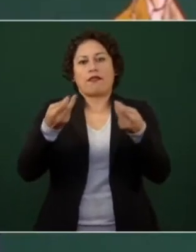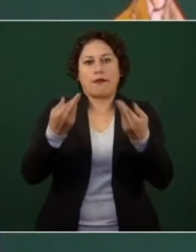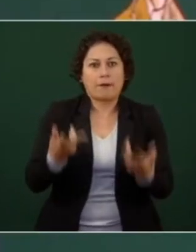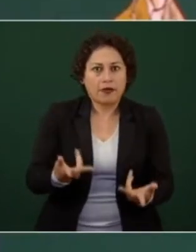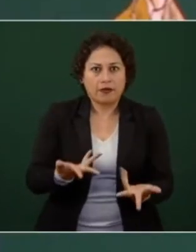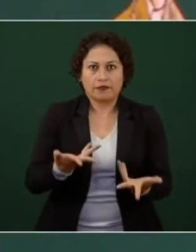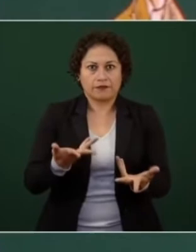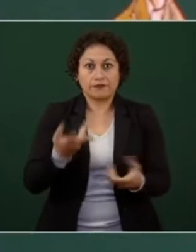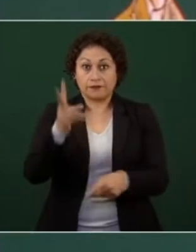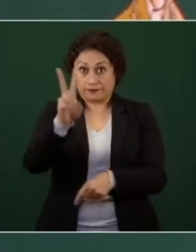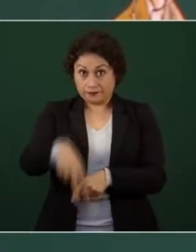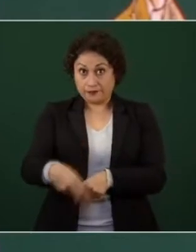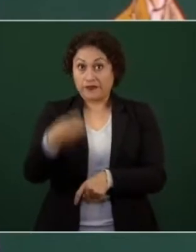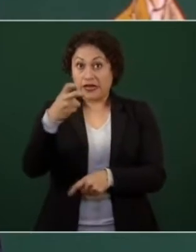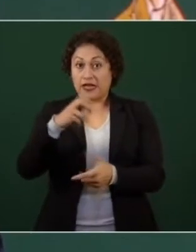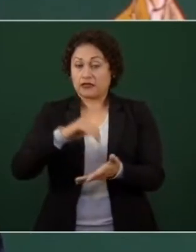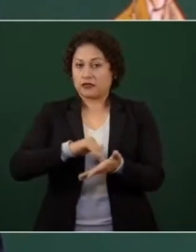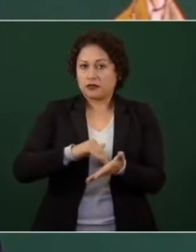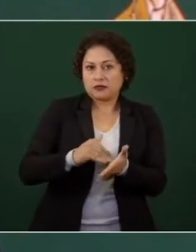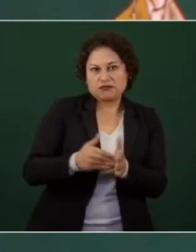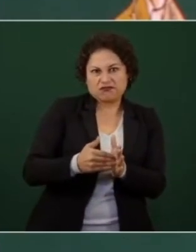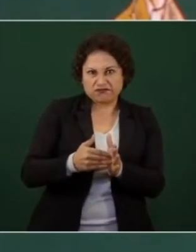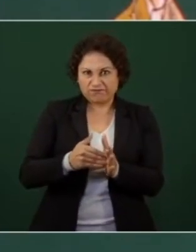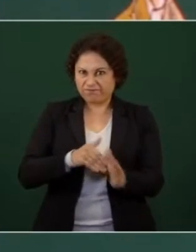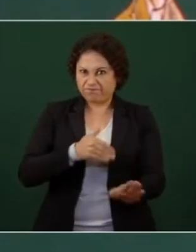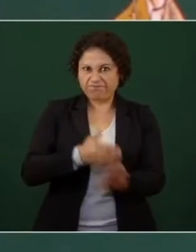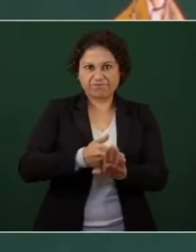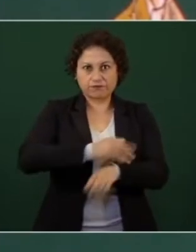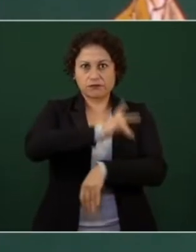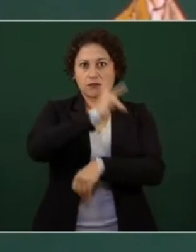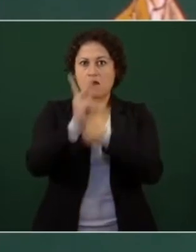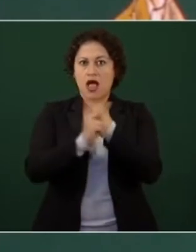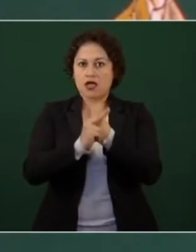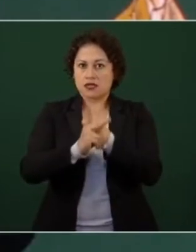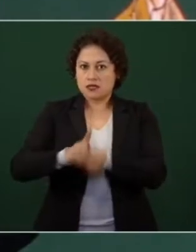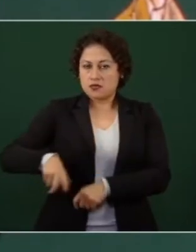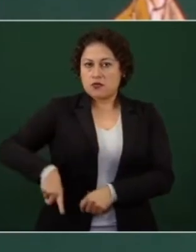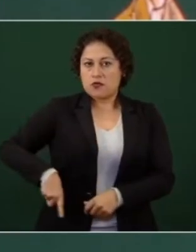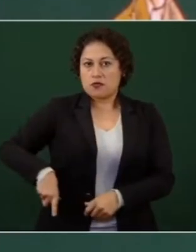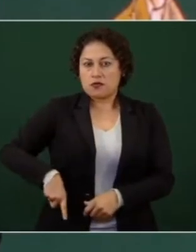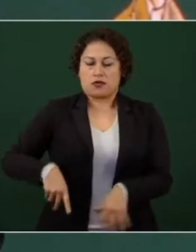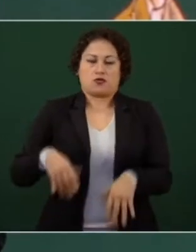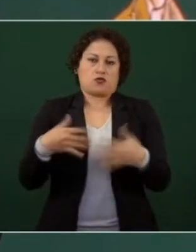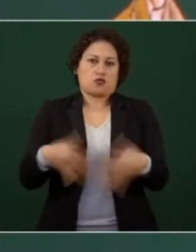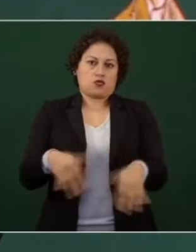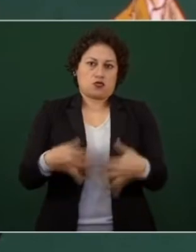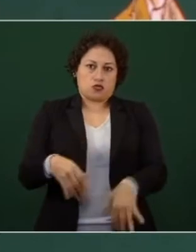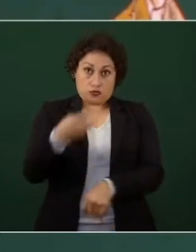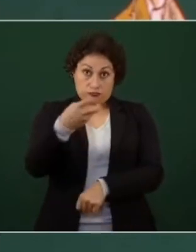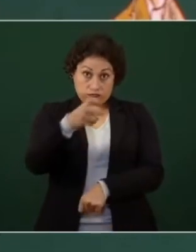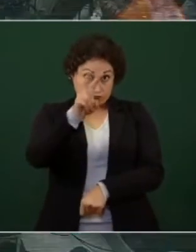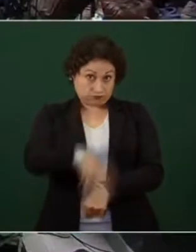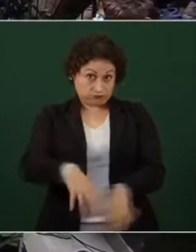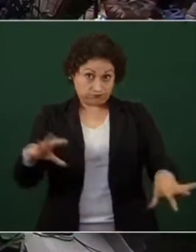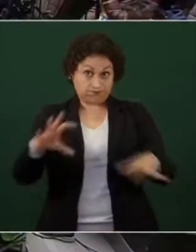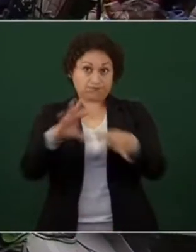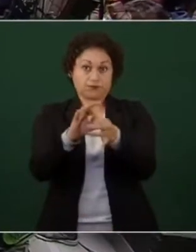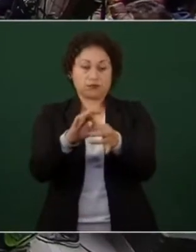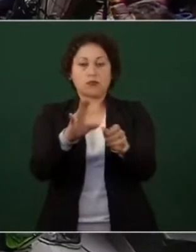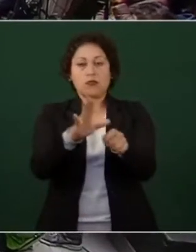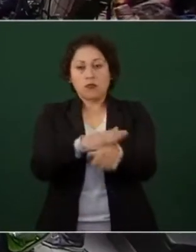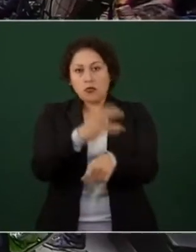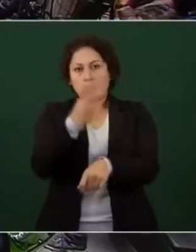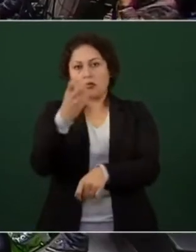es subversión entonces si bien vale la pena